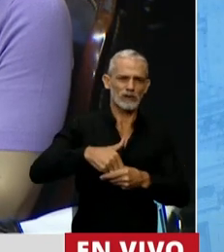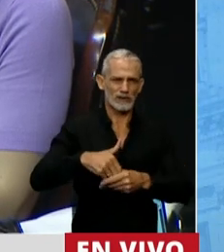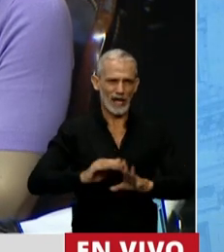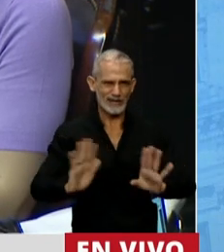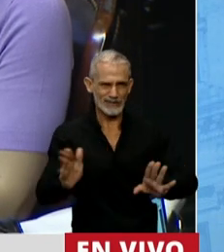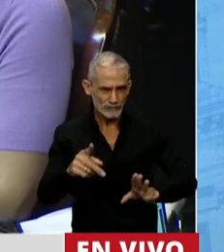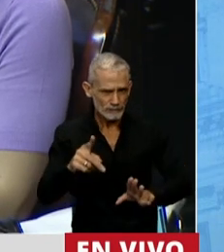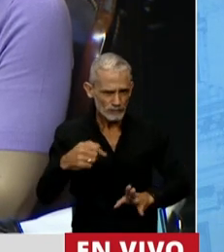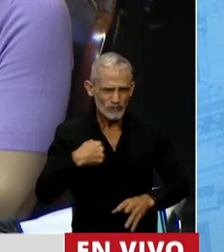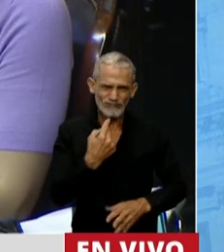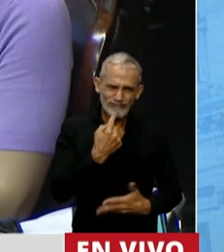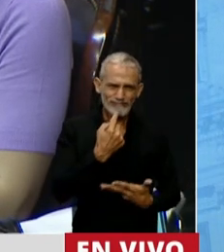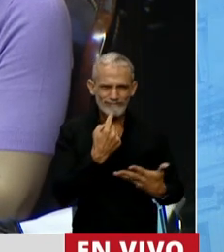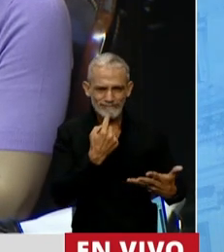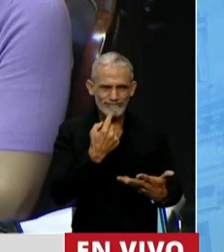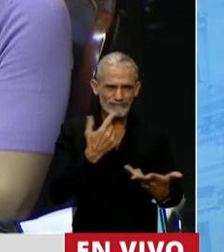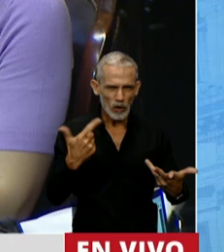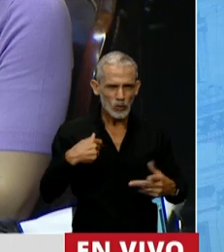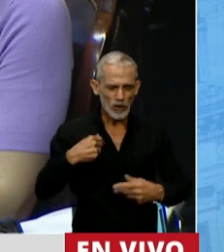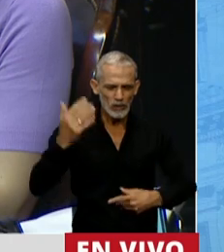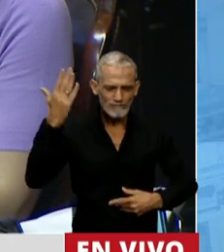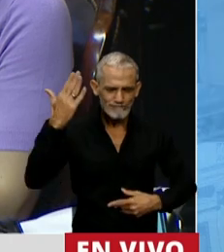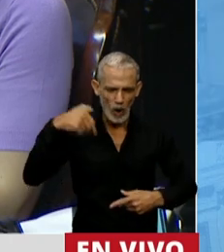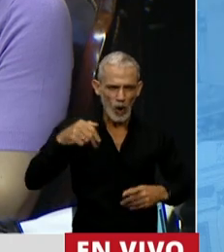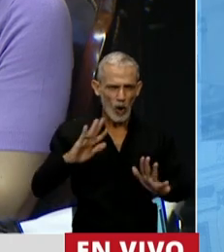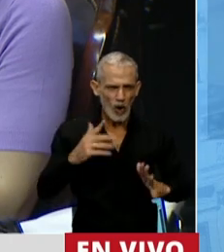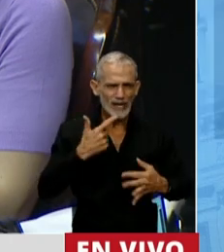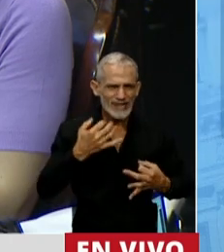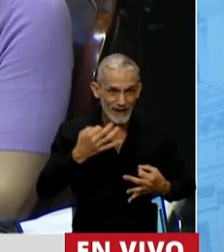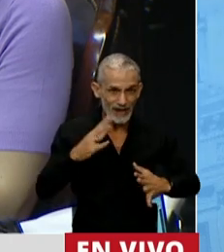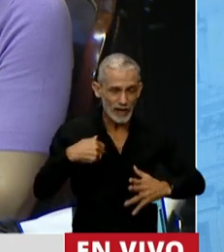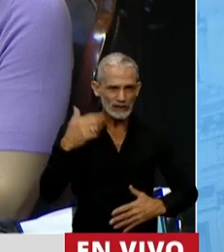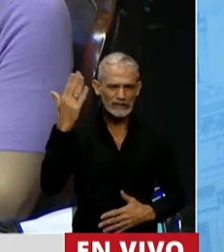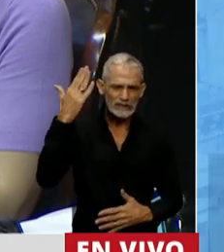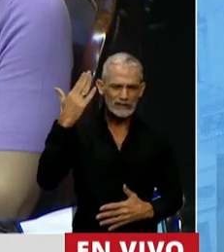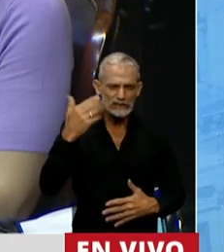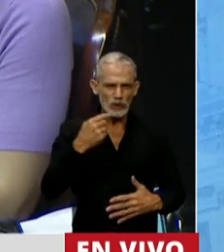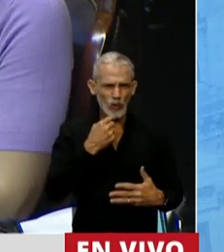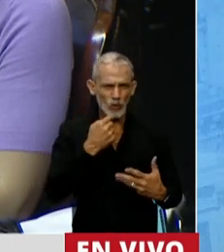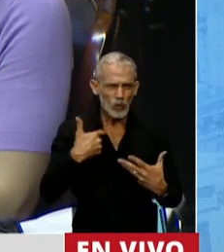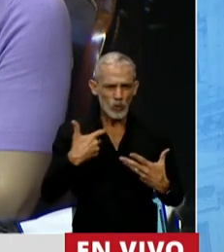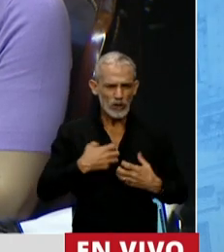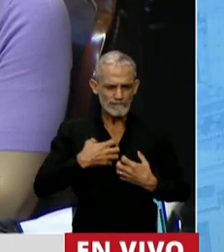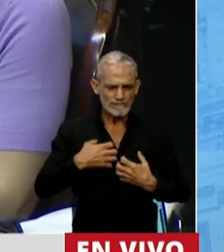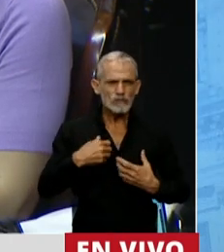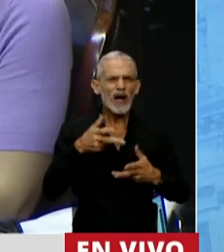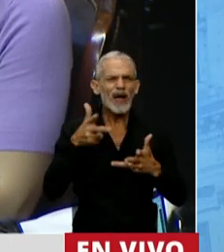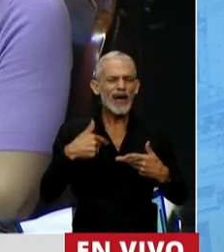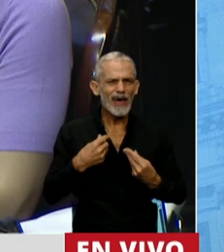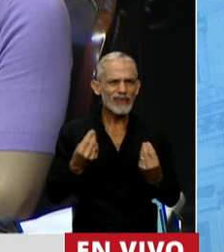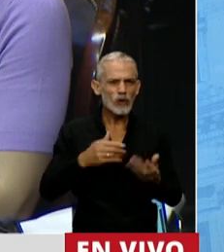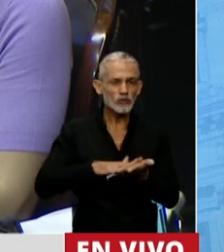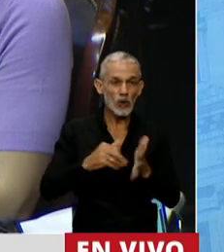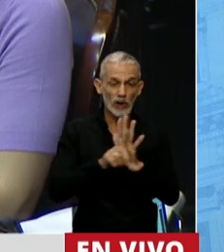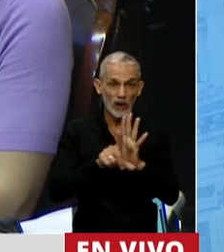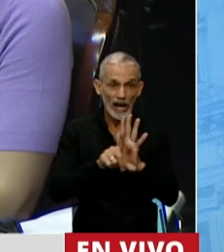muchas dudas para hacer uso de la palabra hoy, verdaderamente porque en algún momento pensé, qué decir sobre